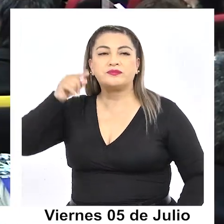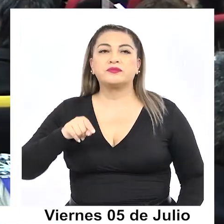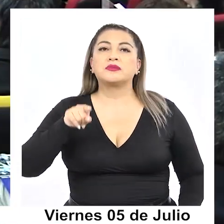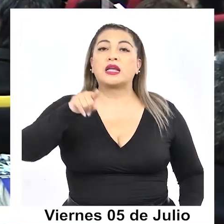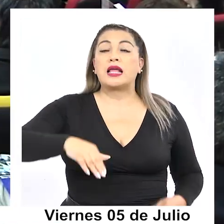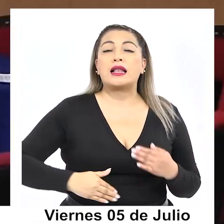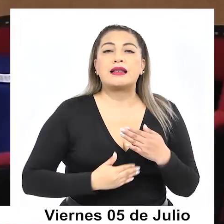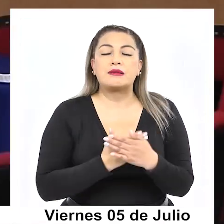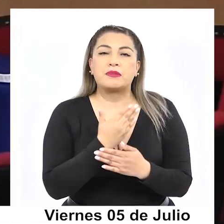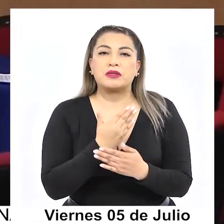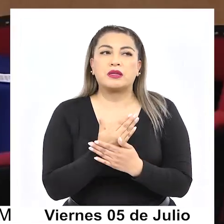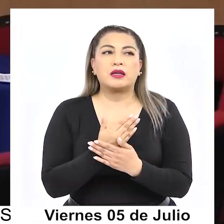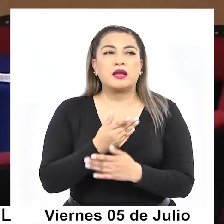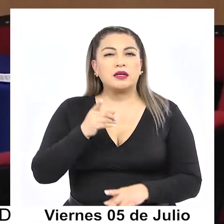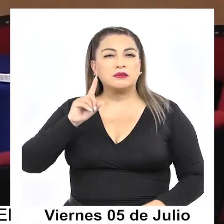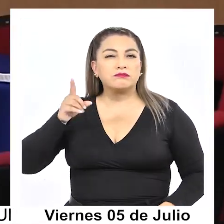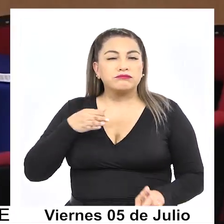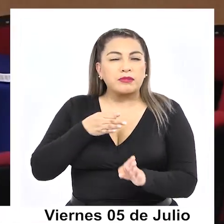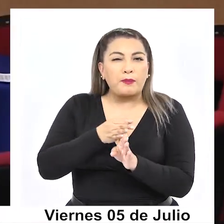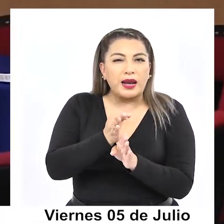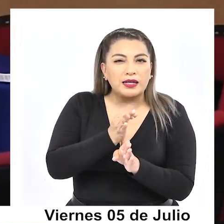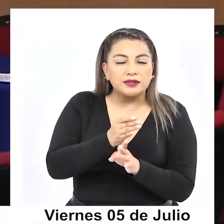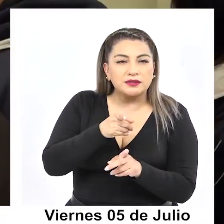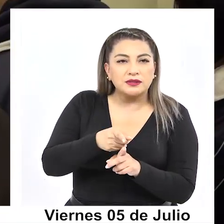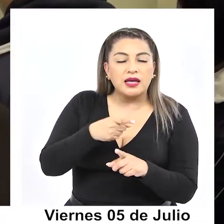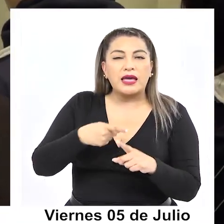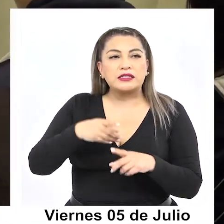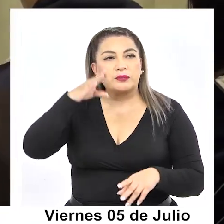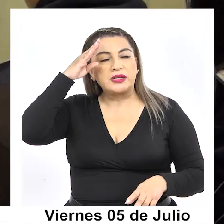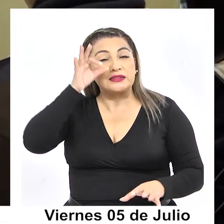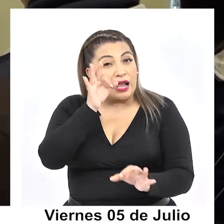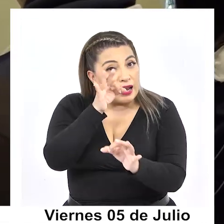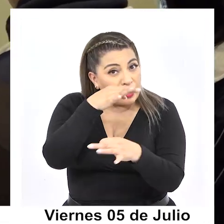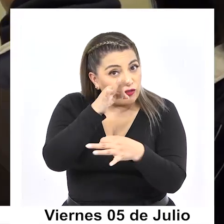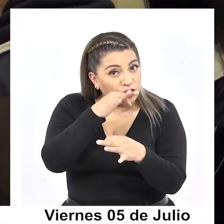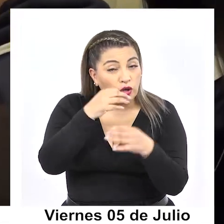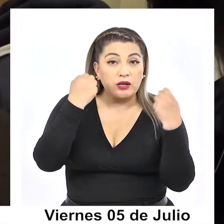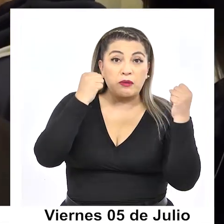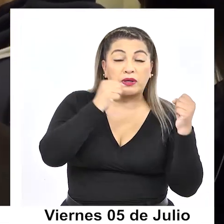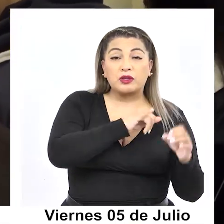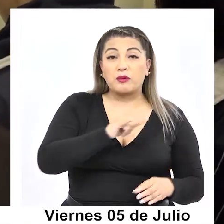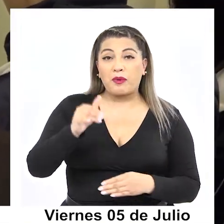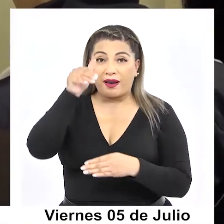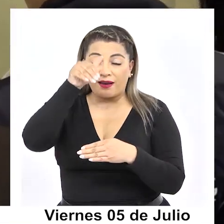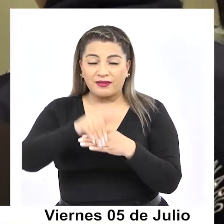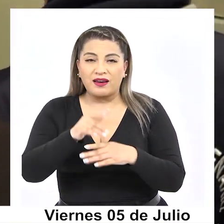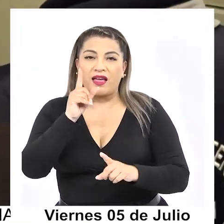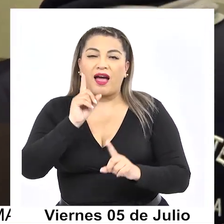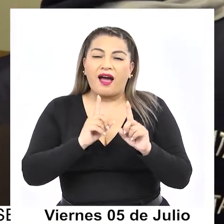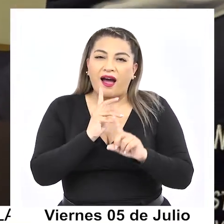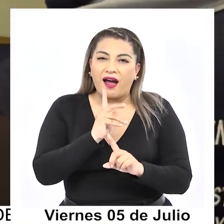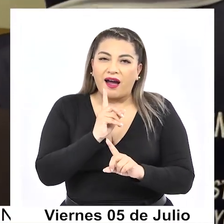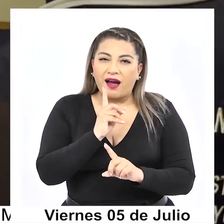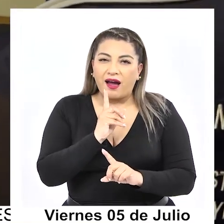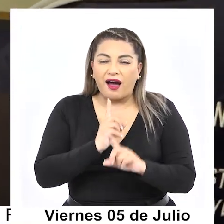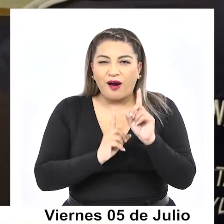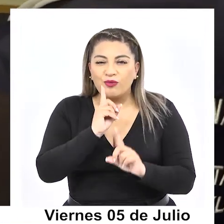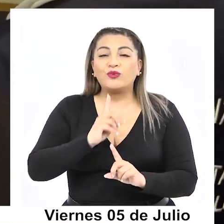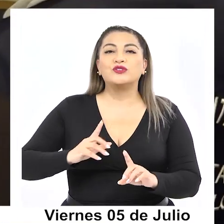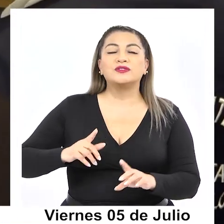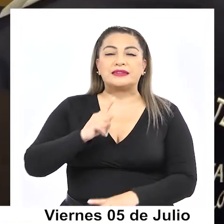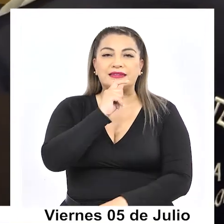jornadas de las mañanas están principalmente orientadas a las experiencias de laboratorios prácticos y durante las tardes también hay algunos talleres